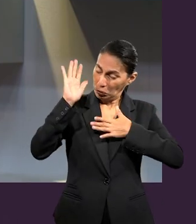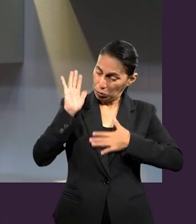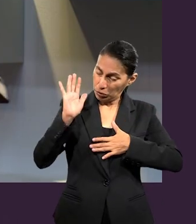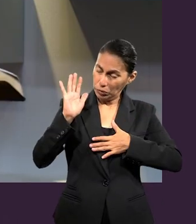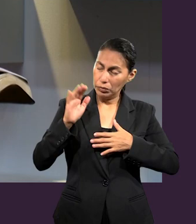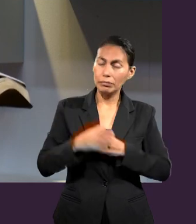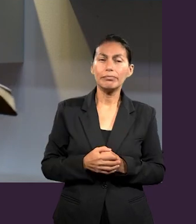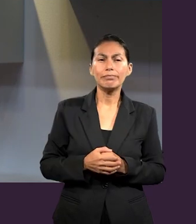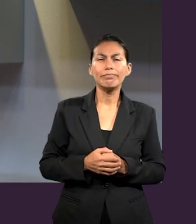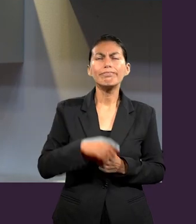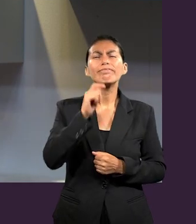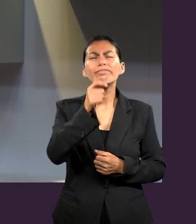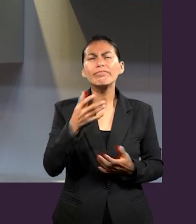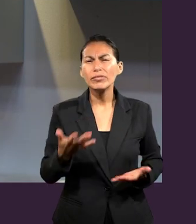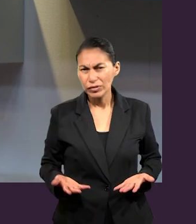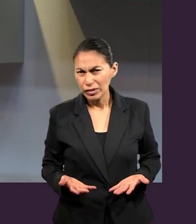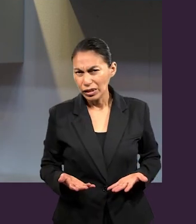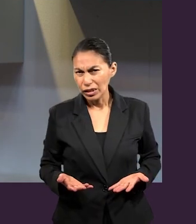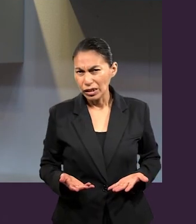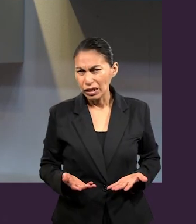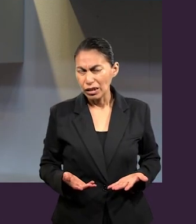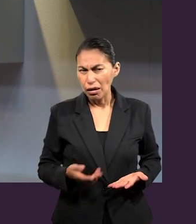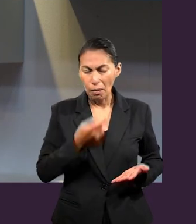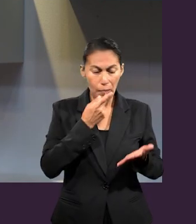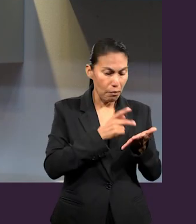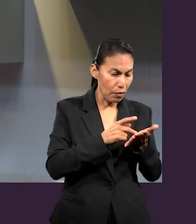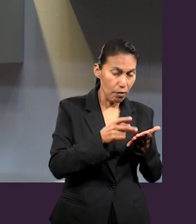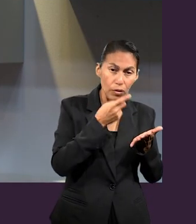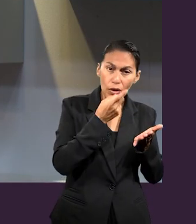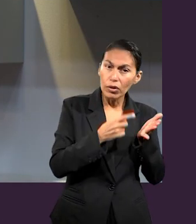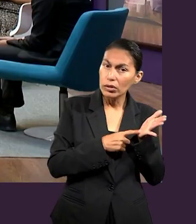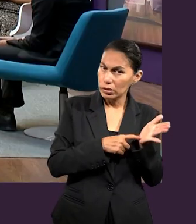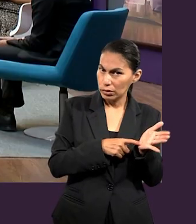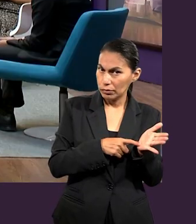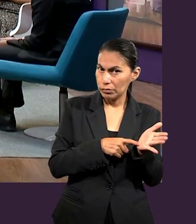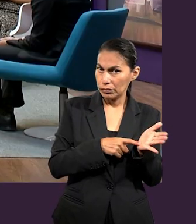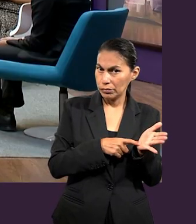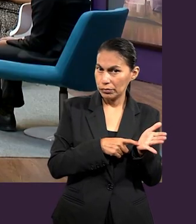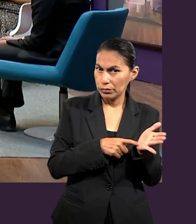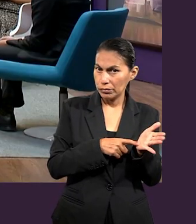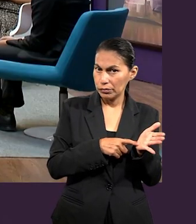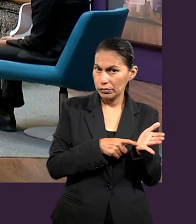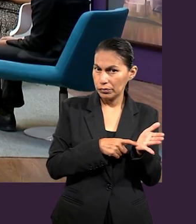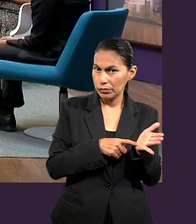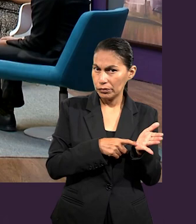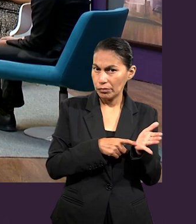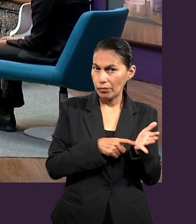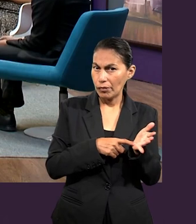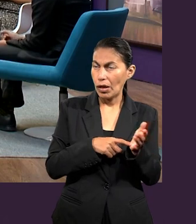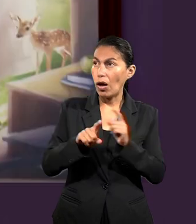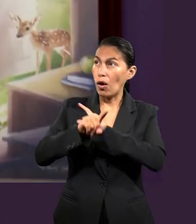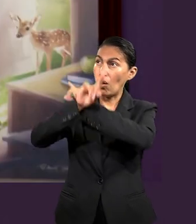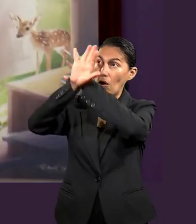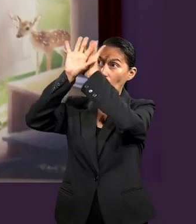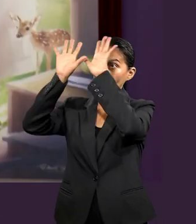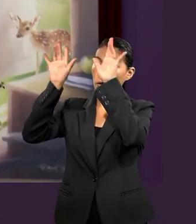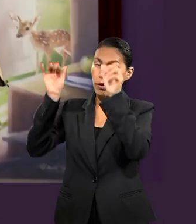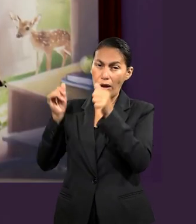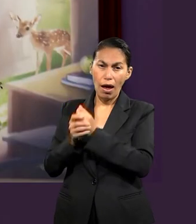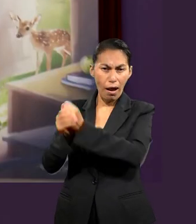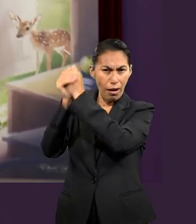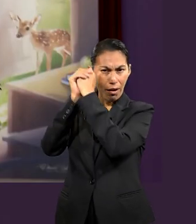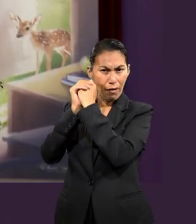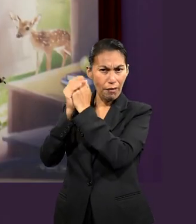¿Qué viene a sus mentes cuando dice esto el apóstol Pablo? Sí, para alabanza de su gloria es